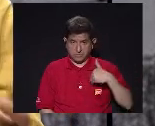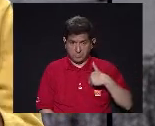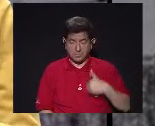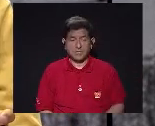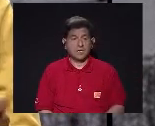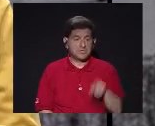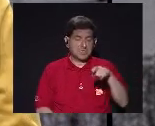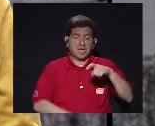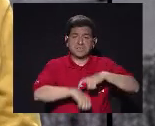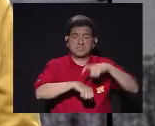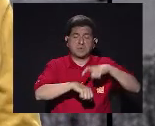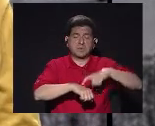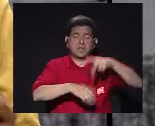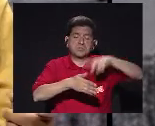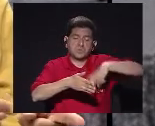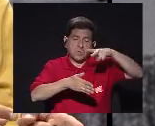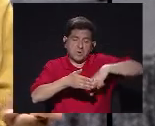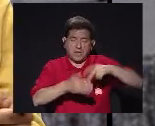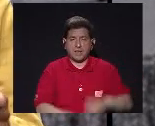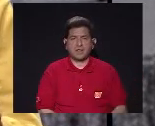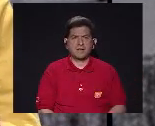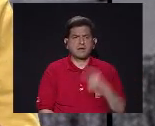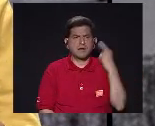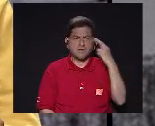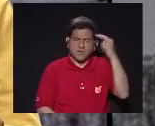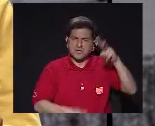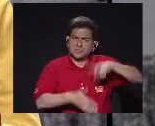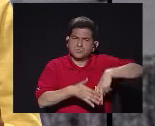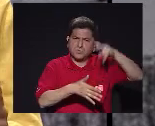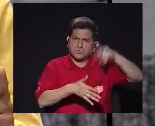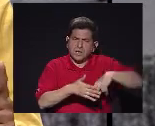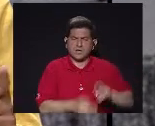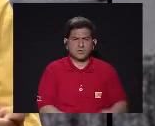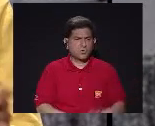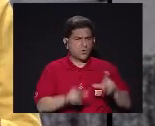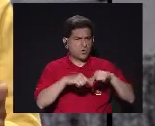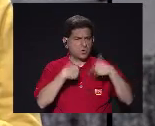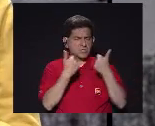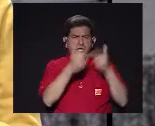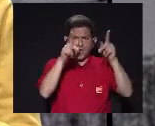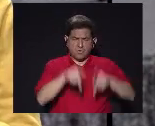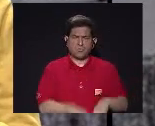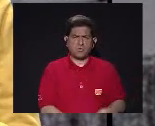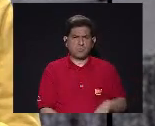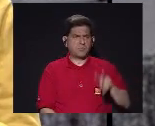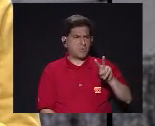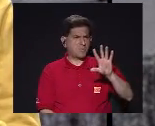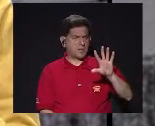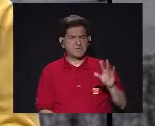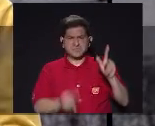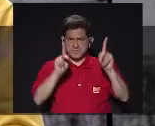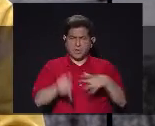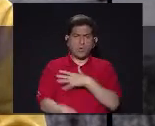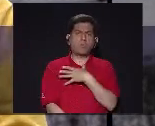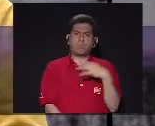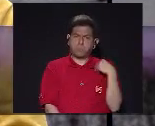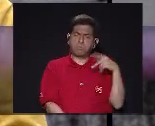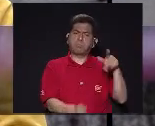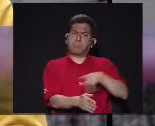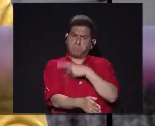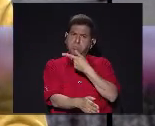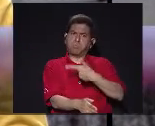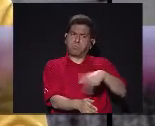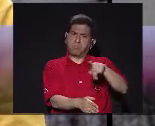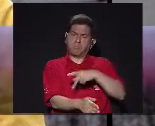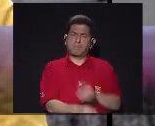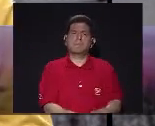invitaron A leer En esa graduación Producto de esa lectura A un grupo de personas Como de 25 muchachos Les gustó mucho La poesía